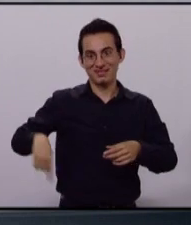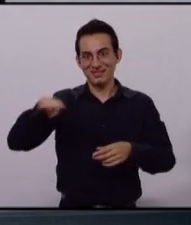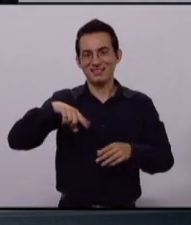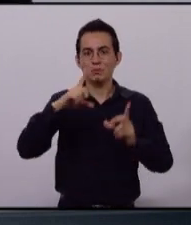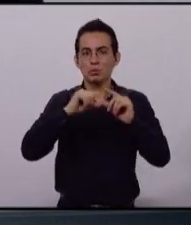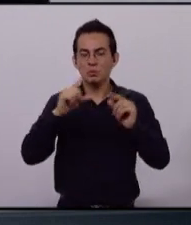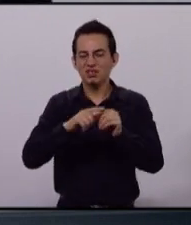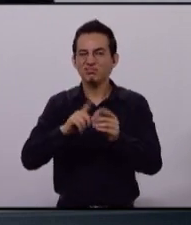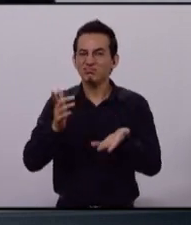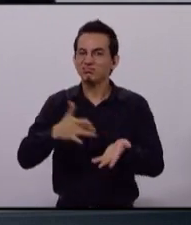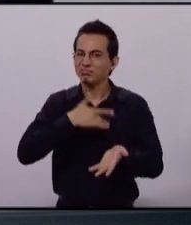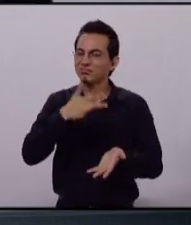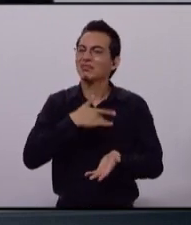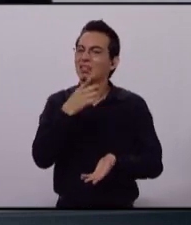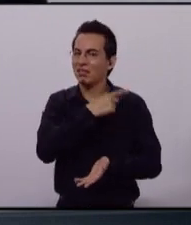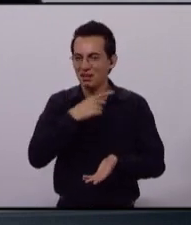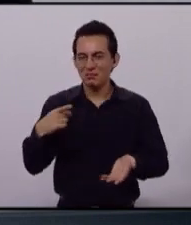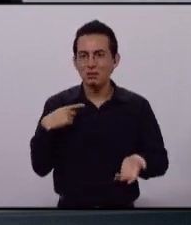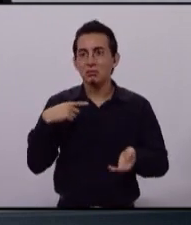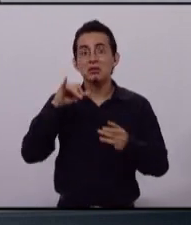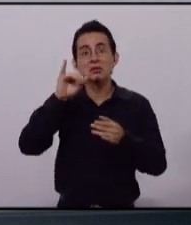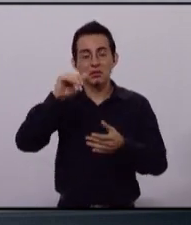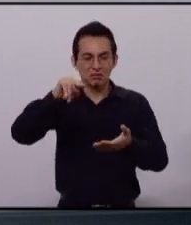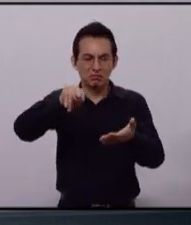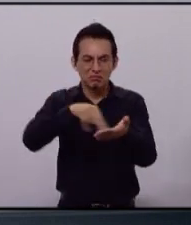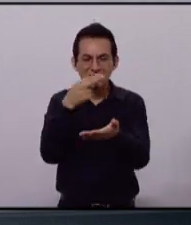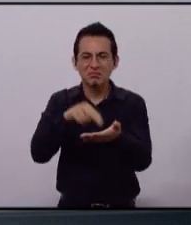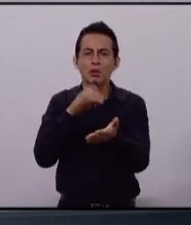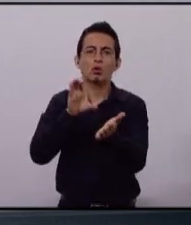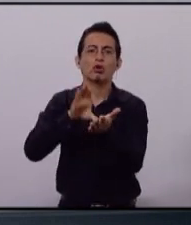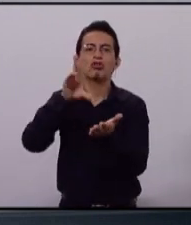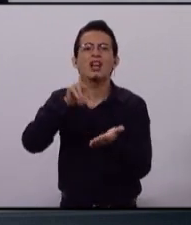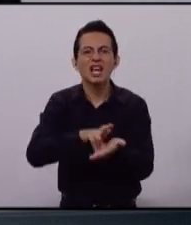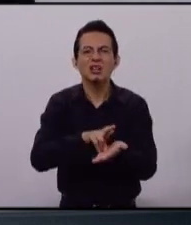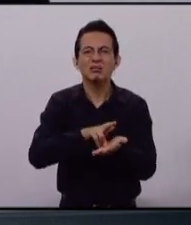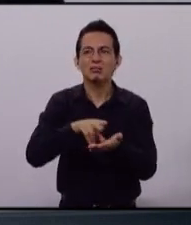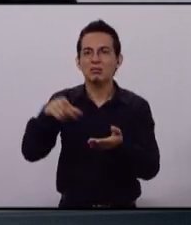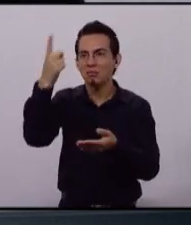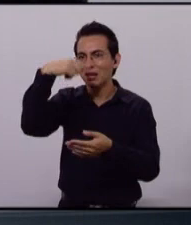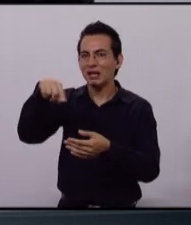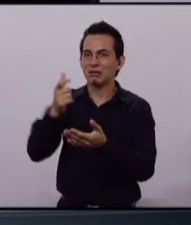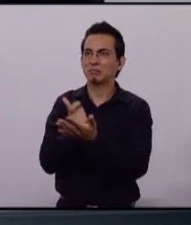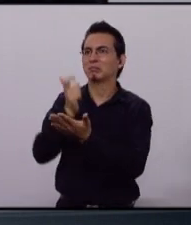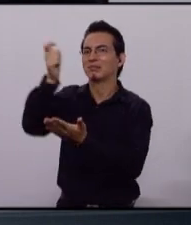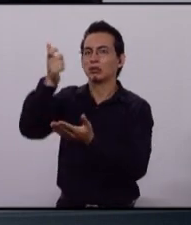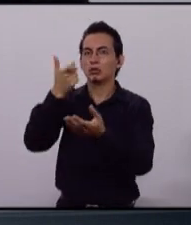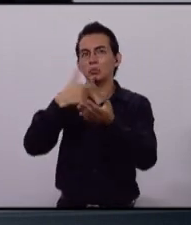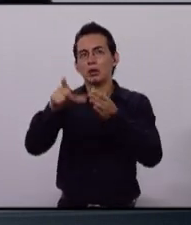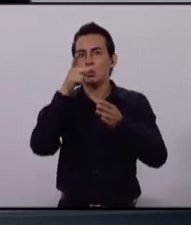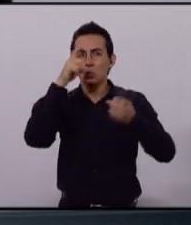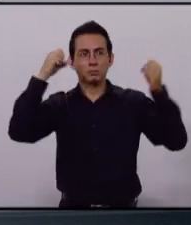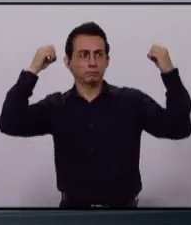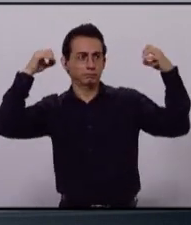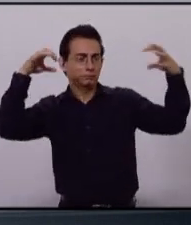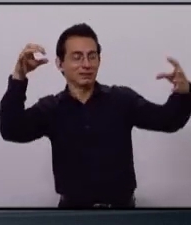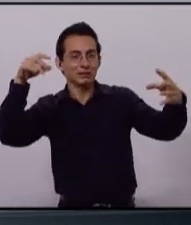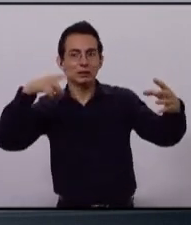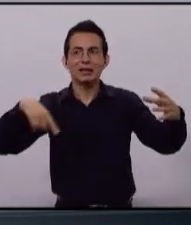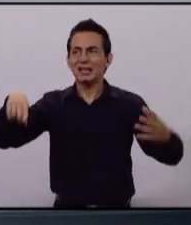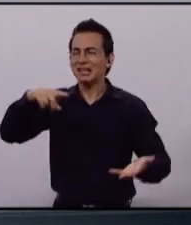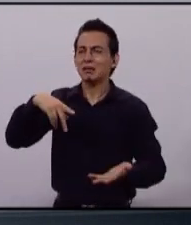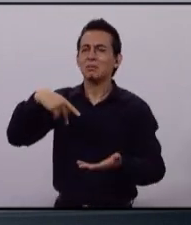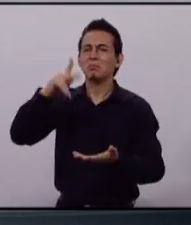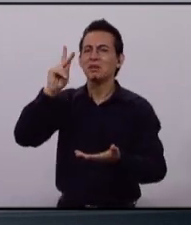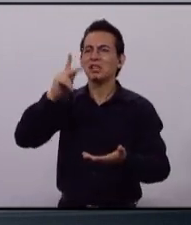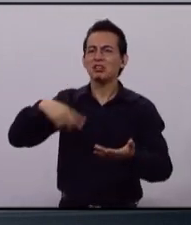más preocupado por firmar contratos con los amigos para poder comprar luminarias y que a nuestros jóvenes se los pueda perseguir